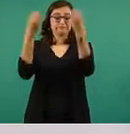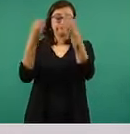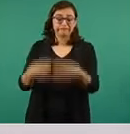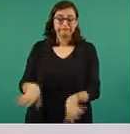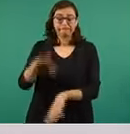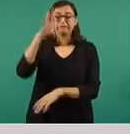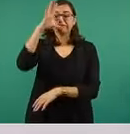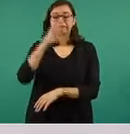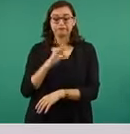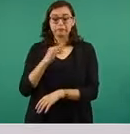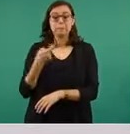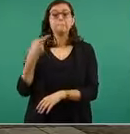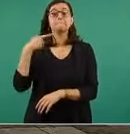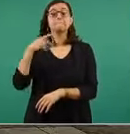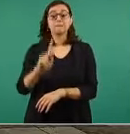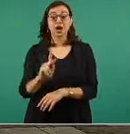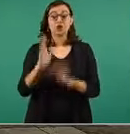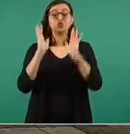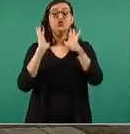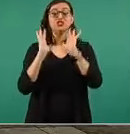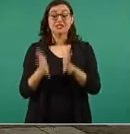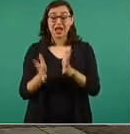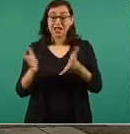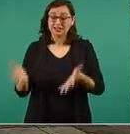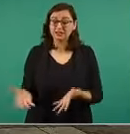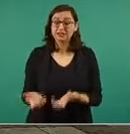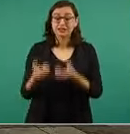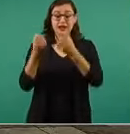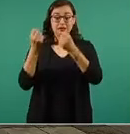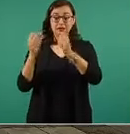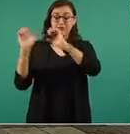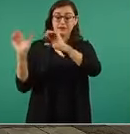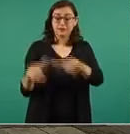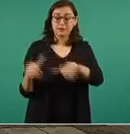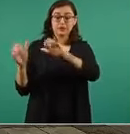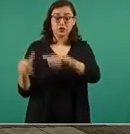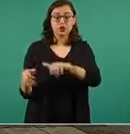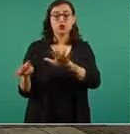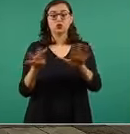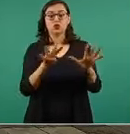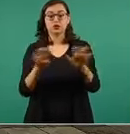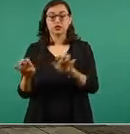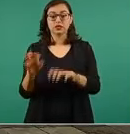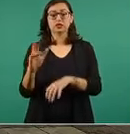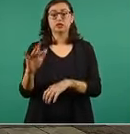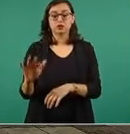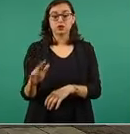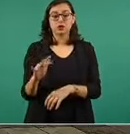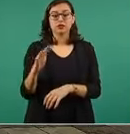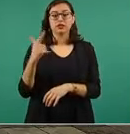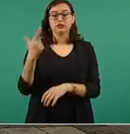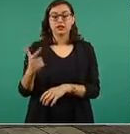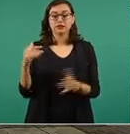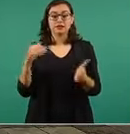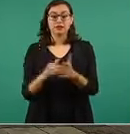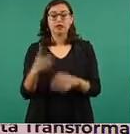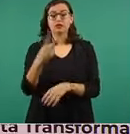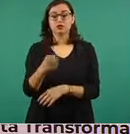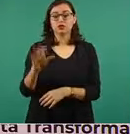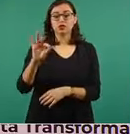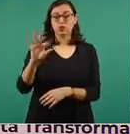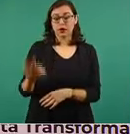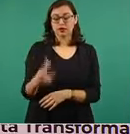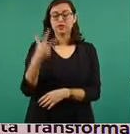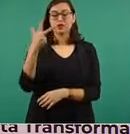957.248. De modo que